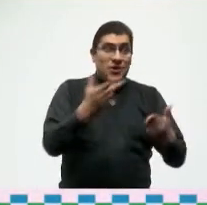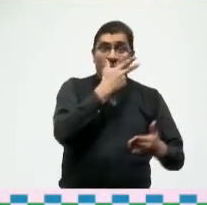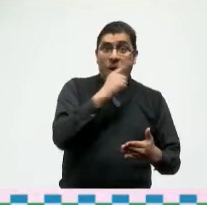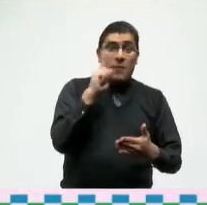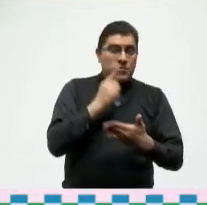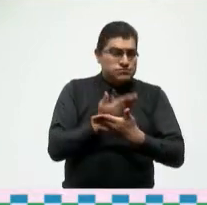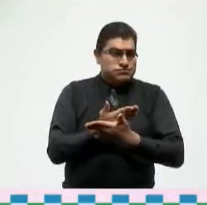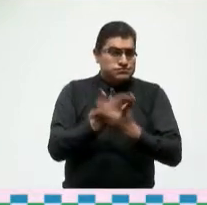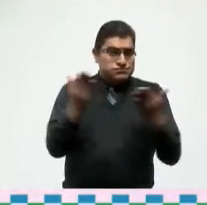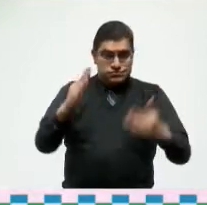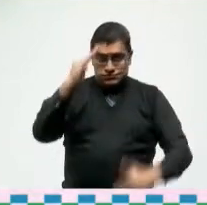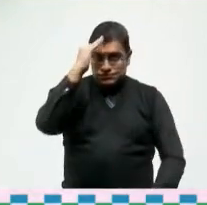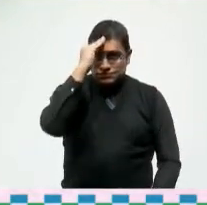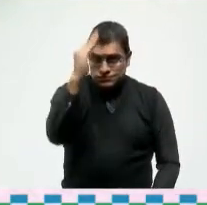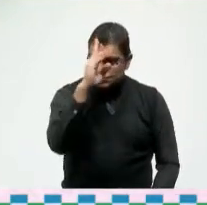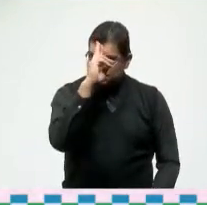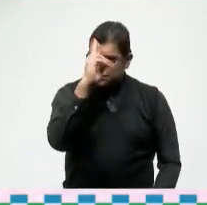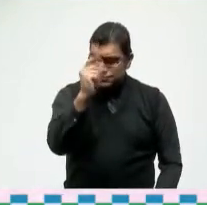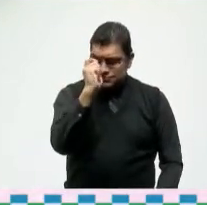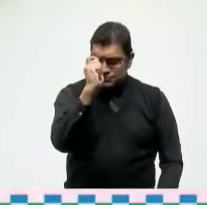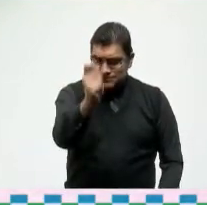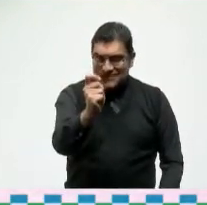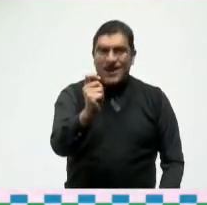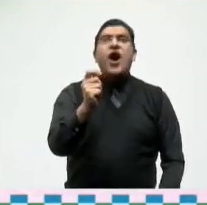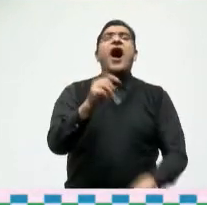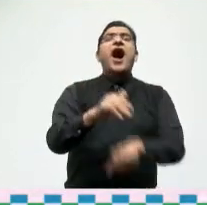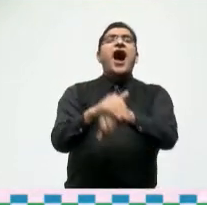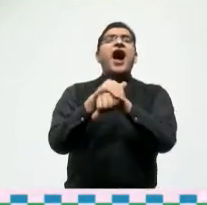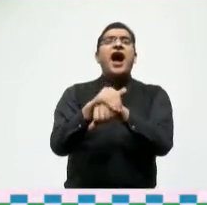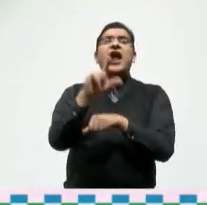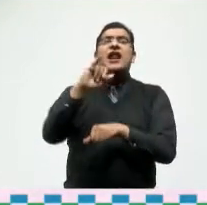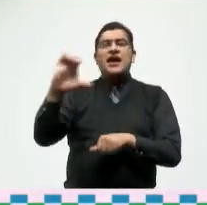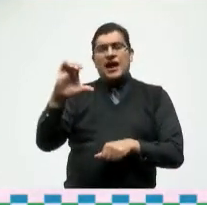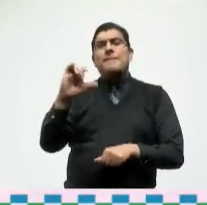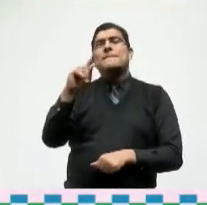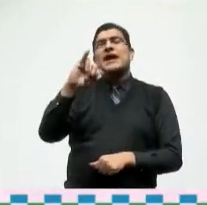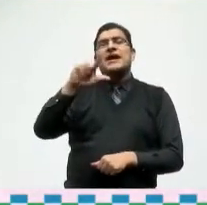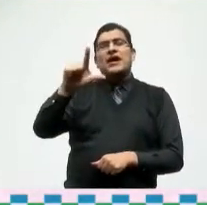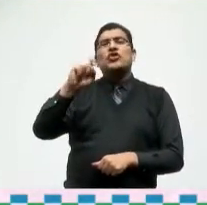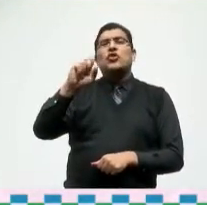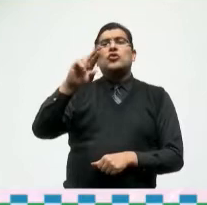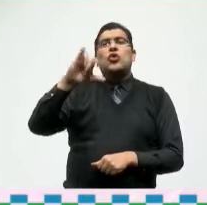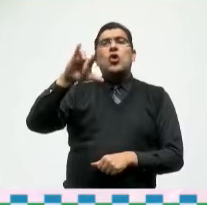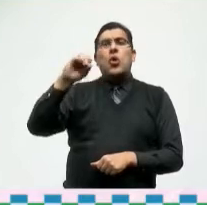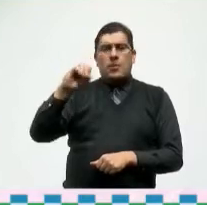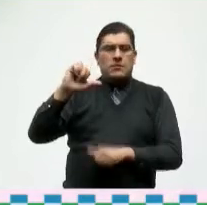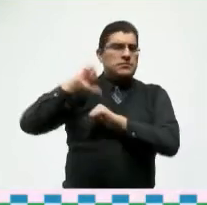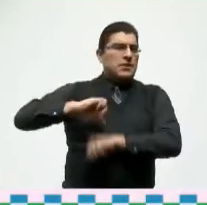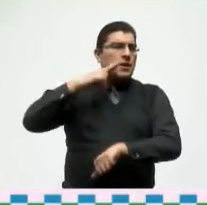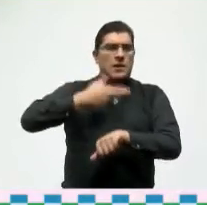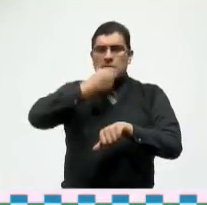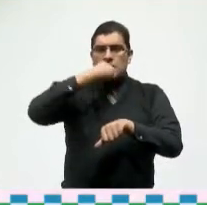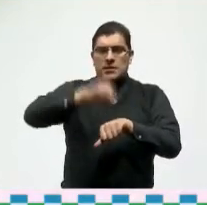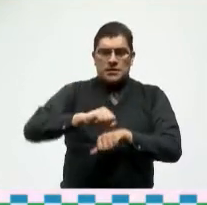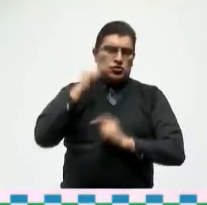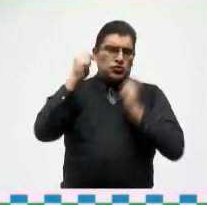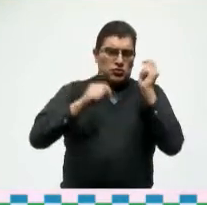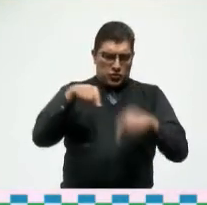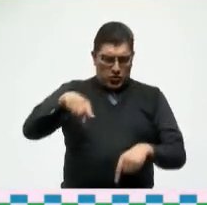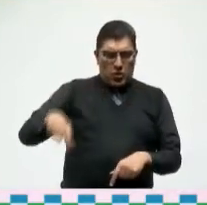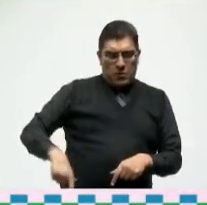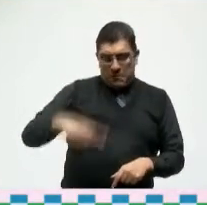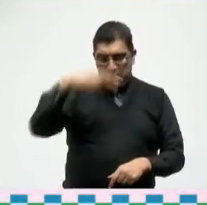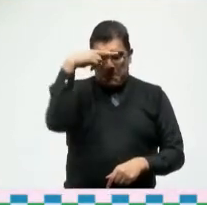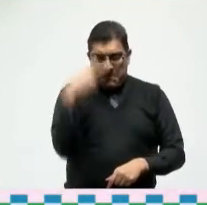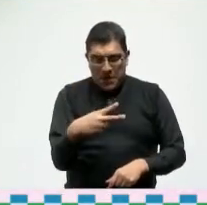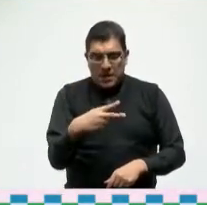saludo con absoluto respeto a mi amigo licenciado Miguel Torruco Marqués secretario de turismo del gobierno de